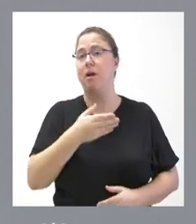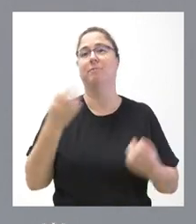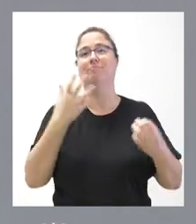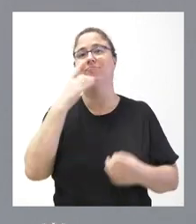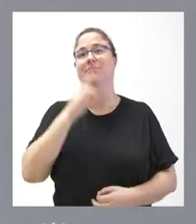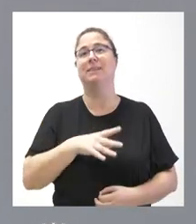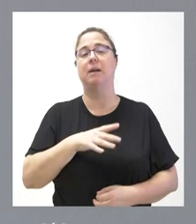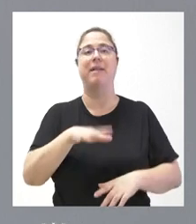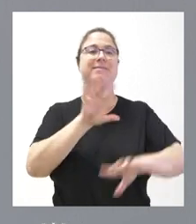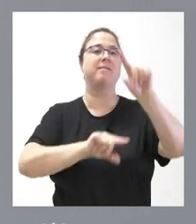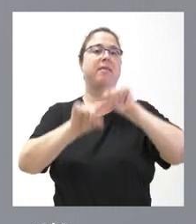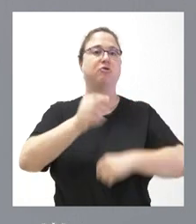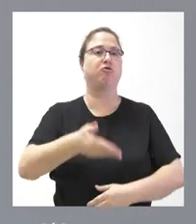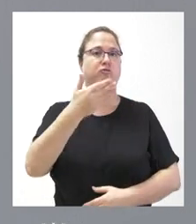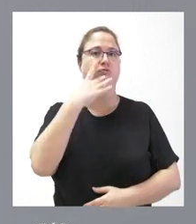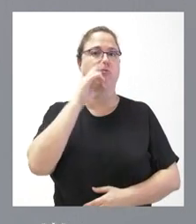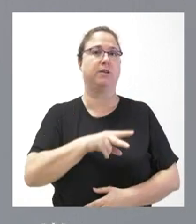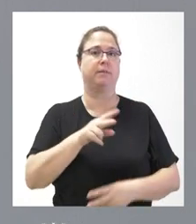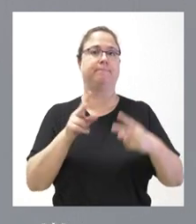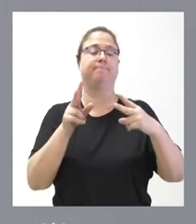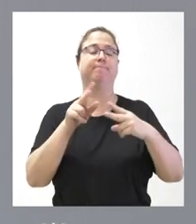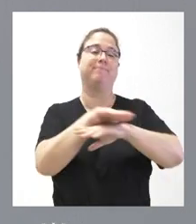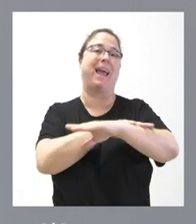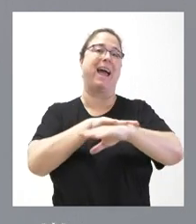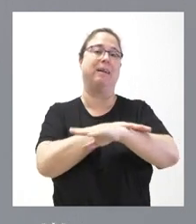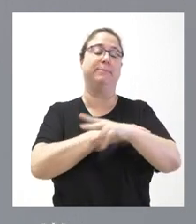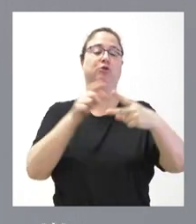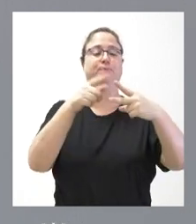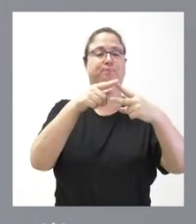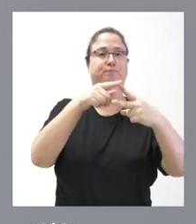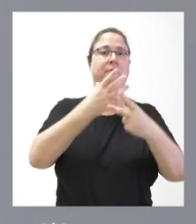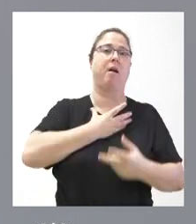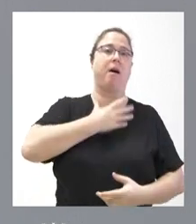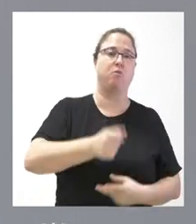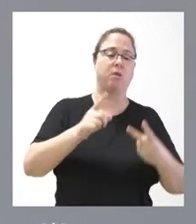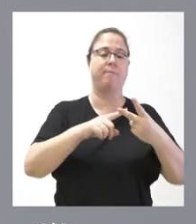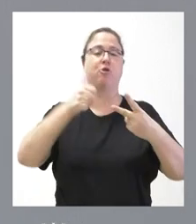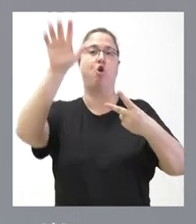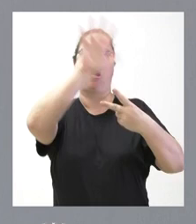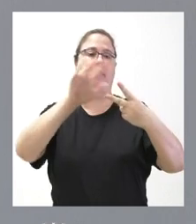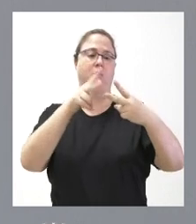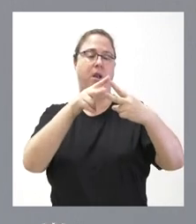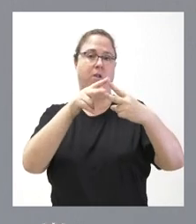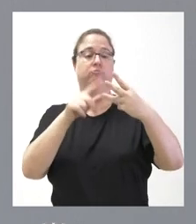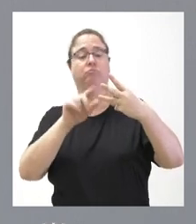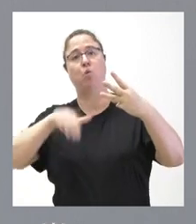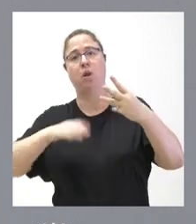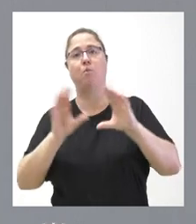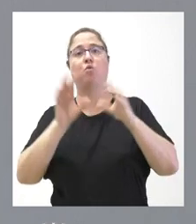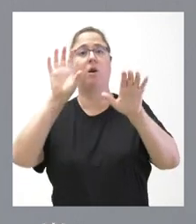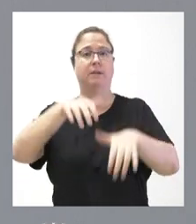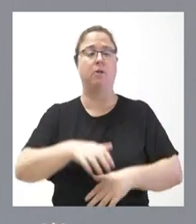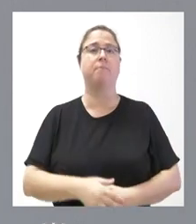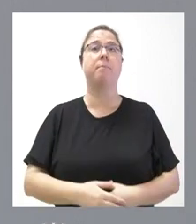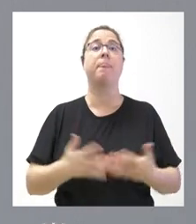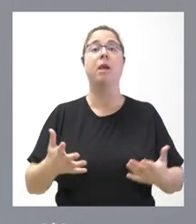y las decisiones fundamentales eran de ámbito local y de ámbito nacional. En la medida en hay una posición del Gobierno